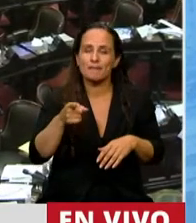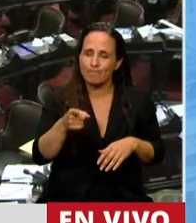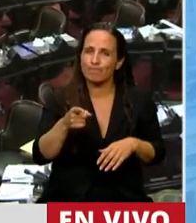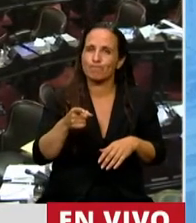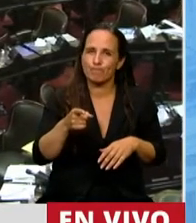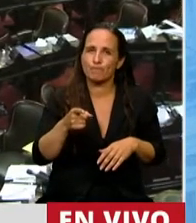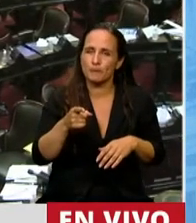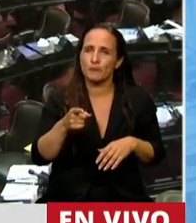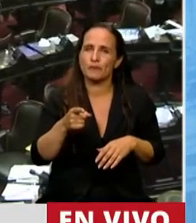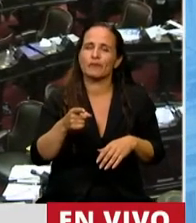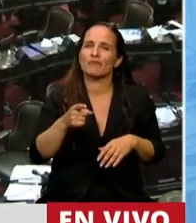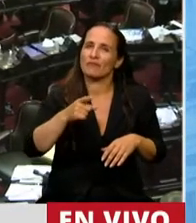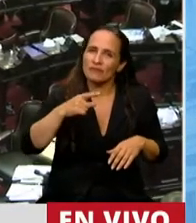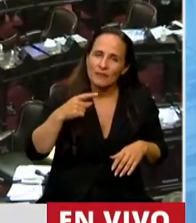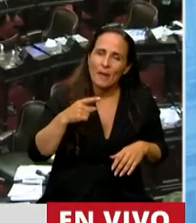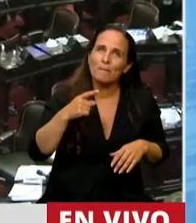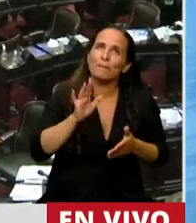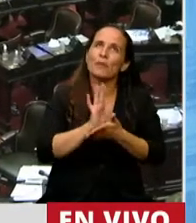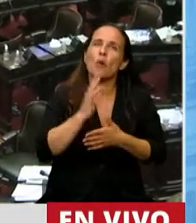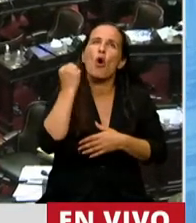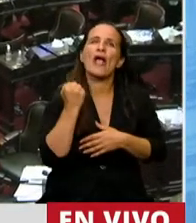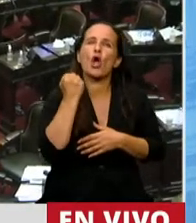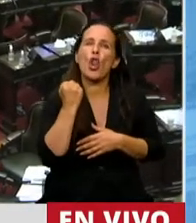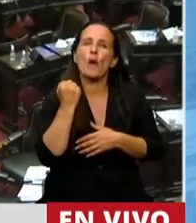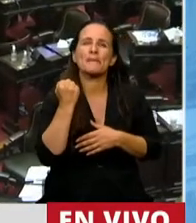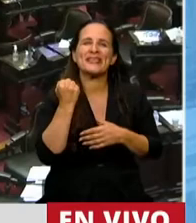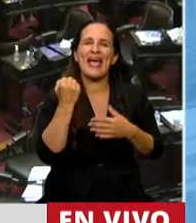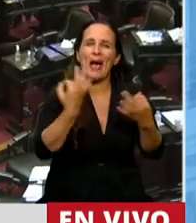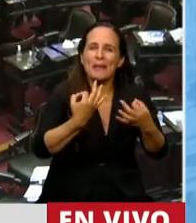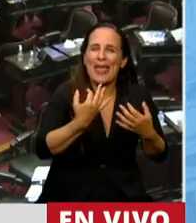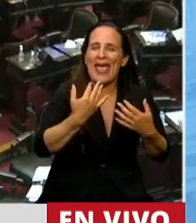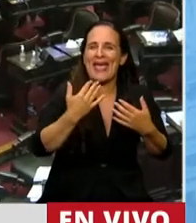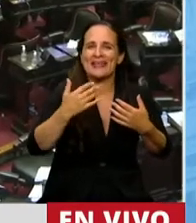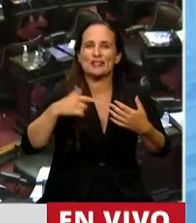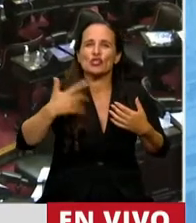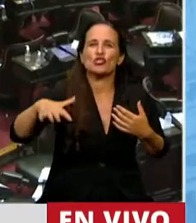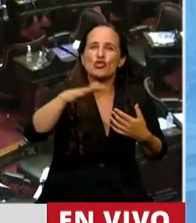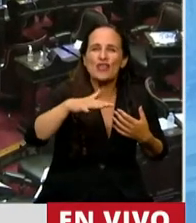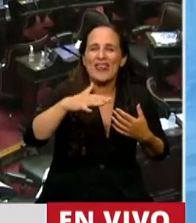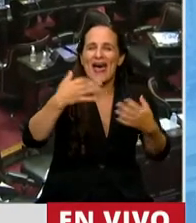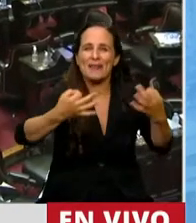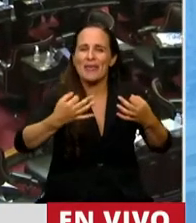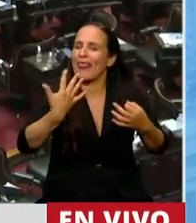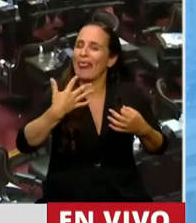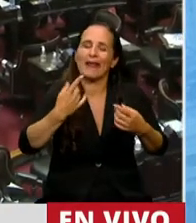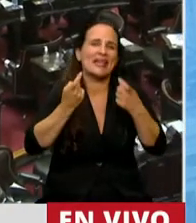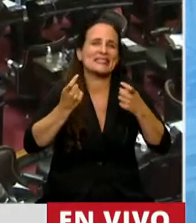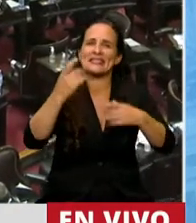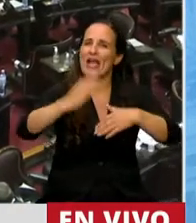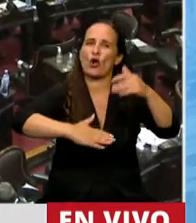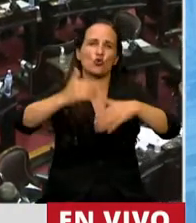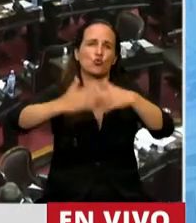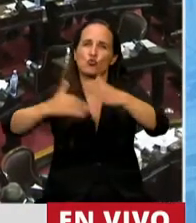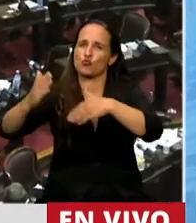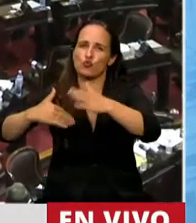que para tener una economía competitiva, para tener una sociedad que funcione razoavelmente, hay que construir. Tenemos que